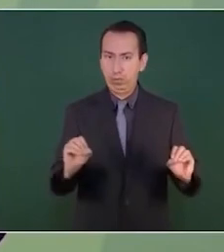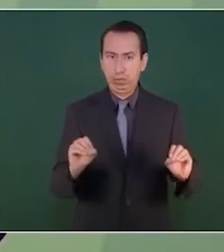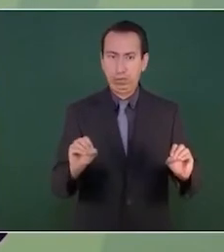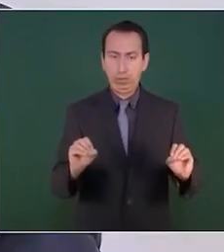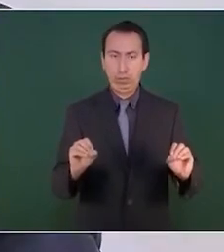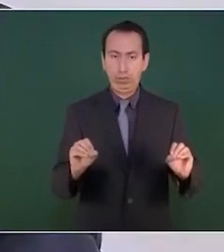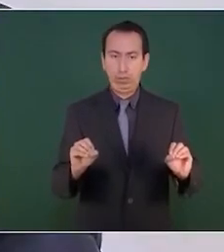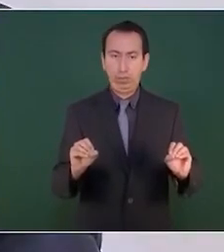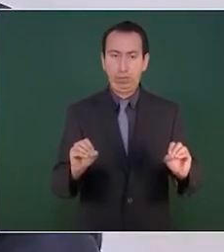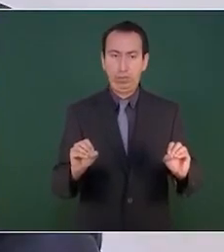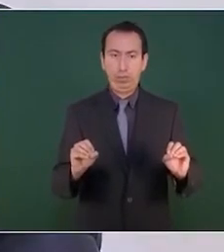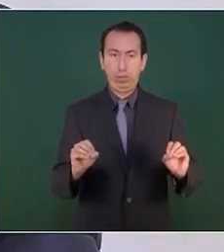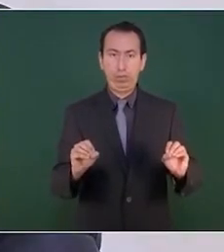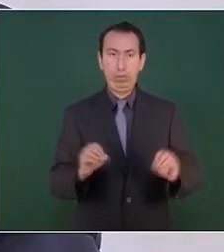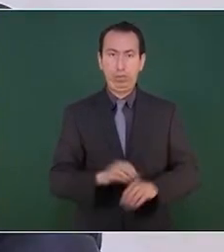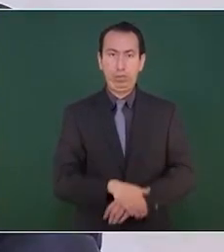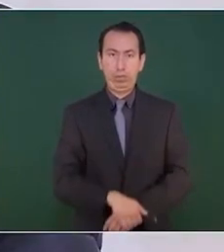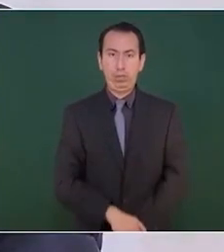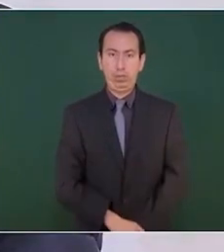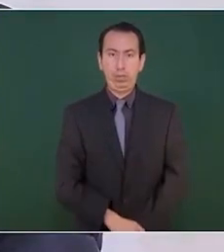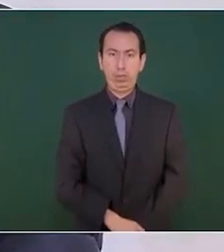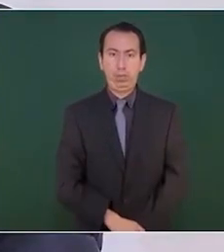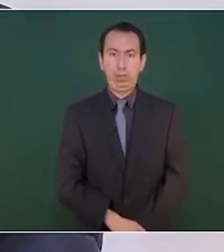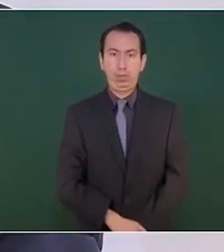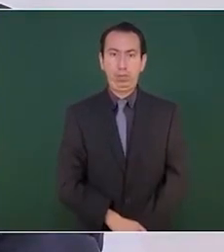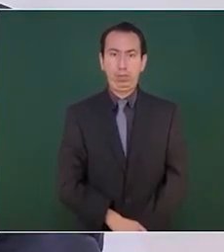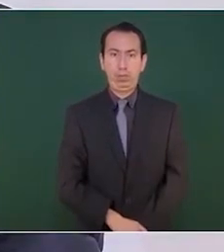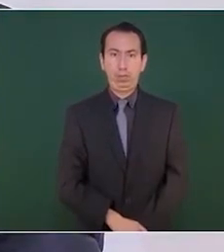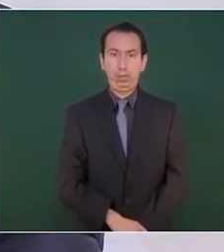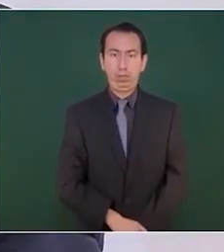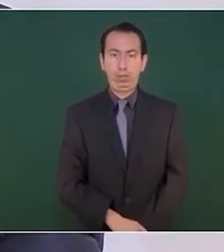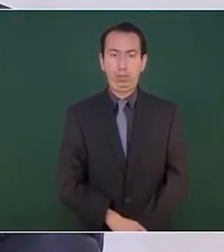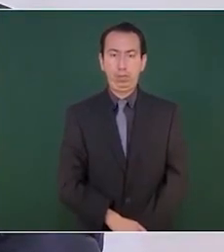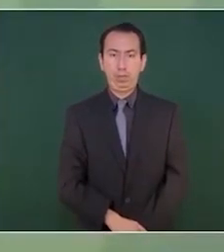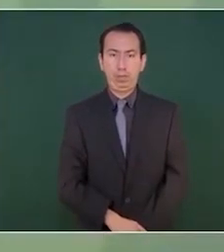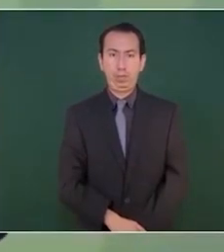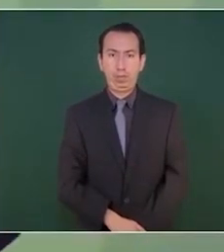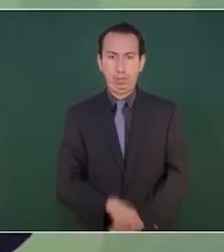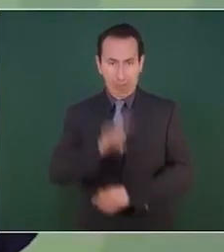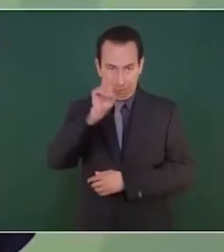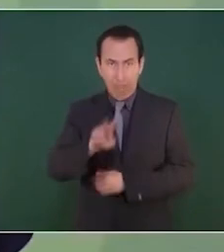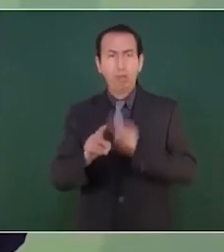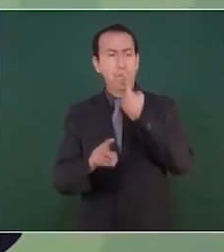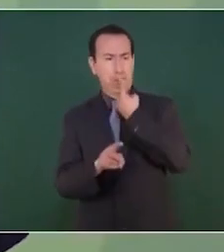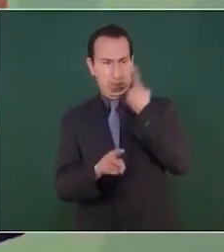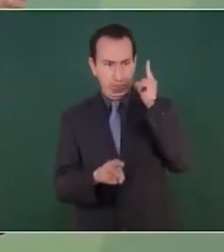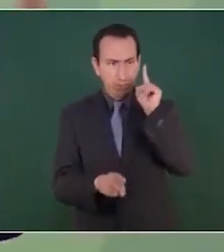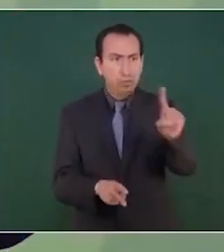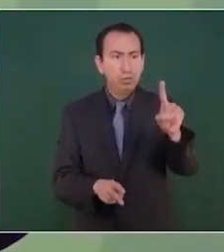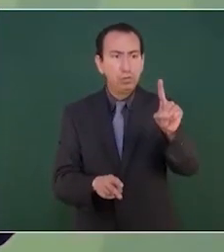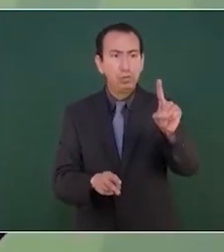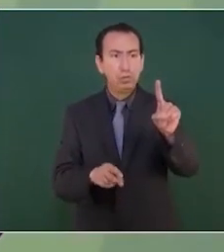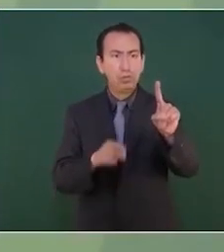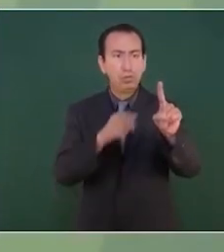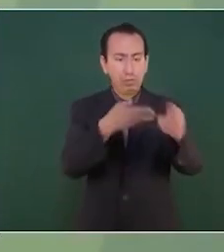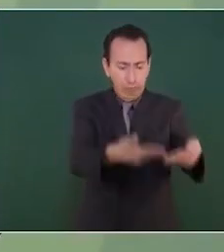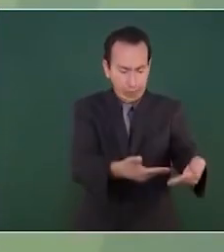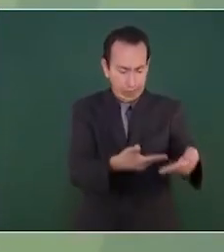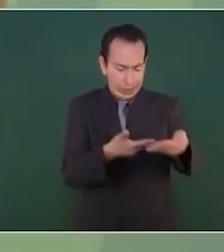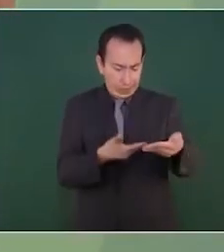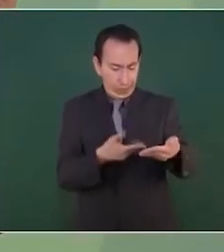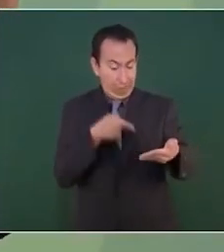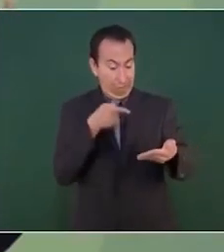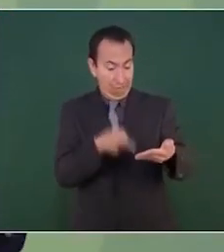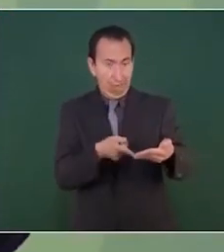y que con pruebas se presenten denuncias ante la autoridad competente